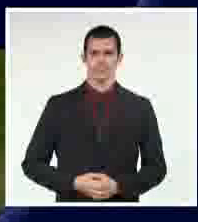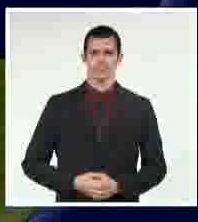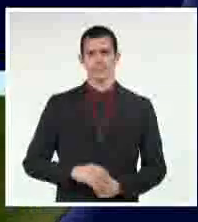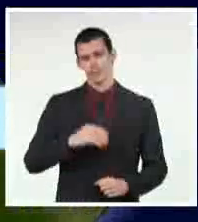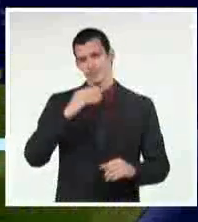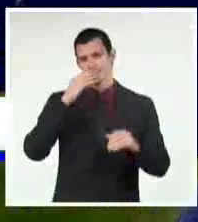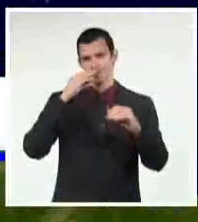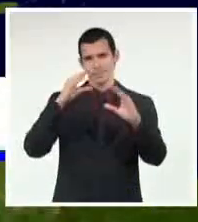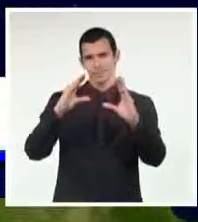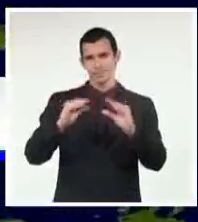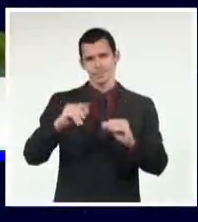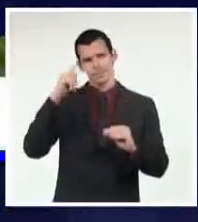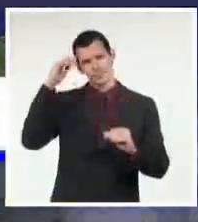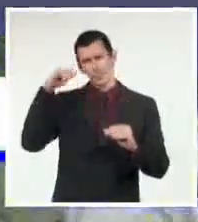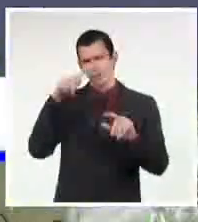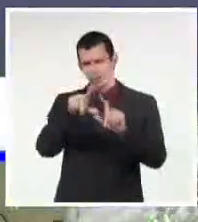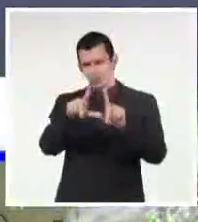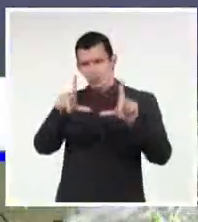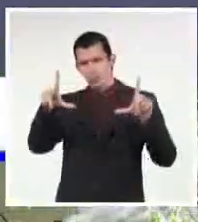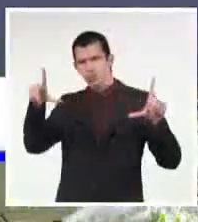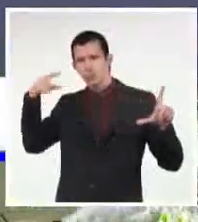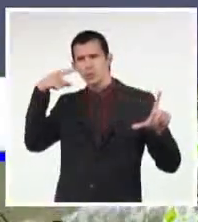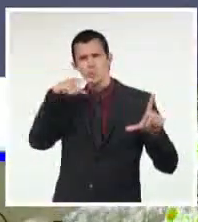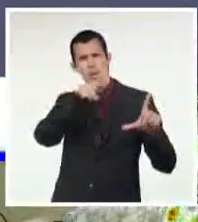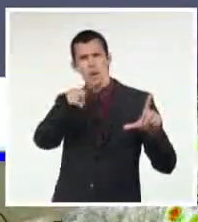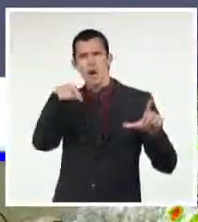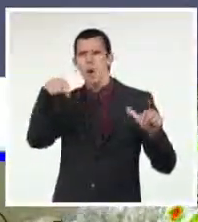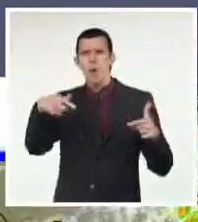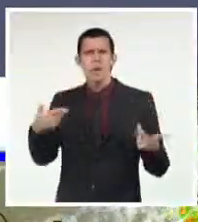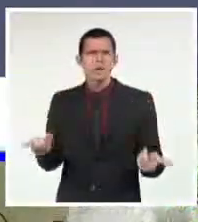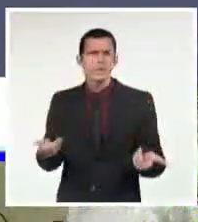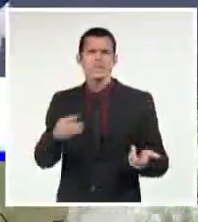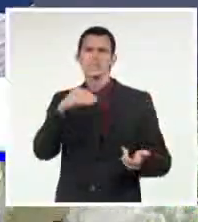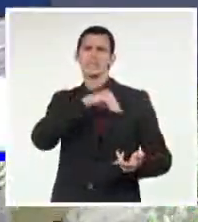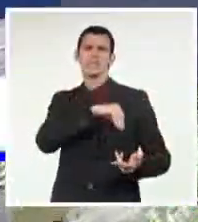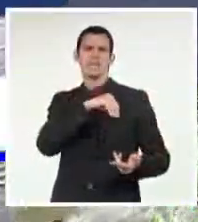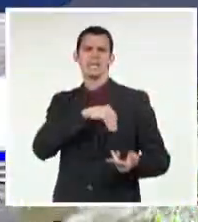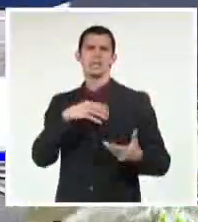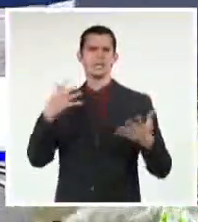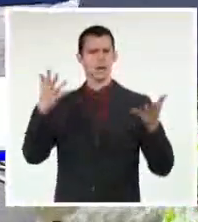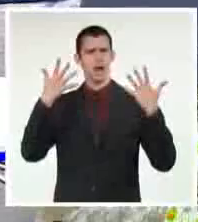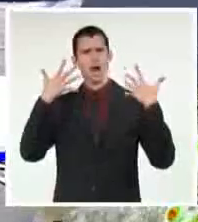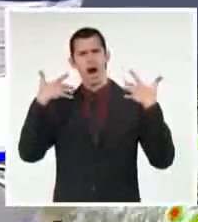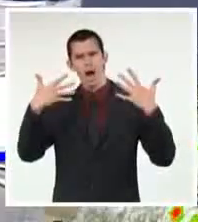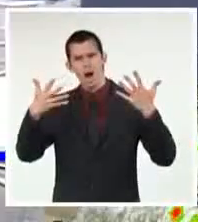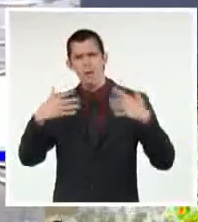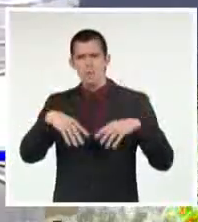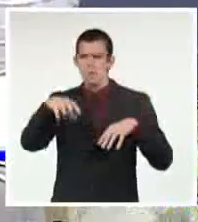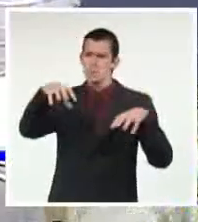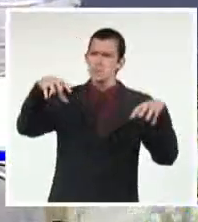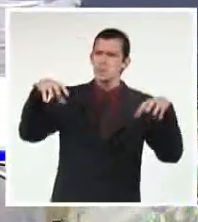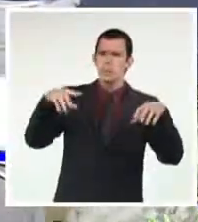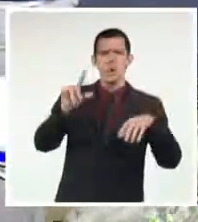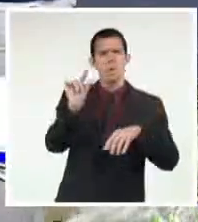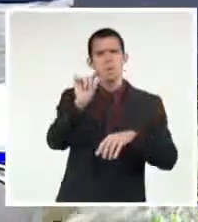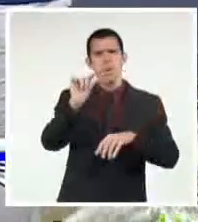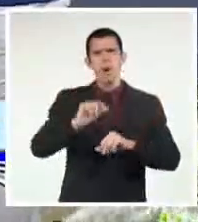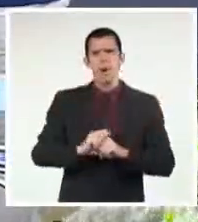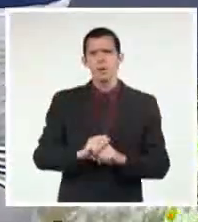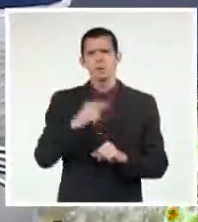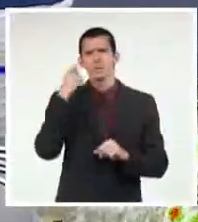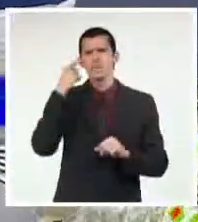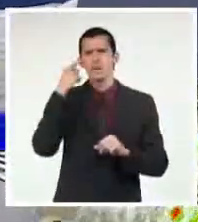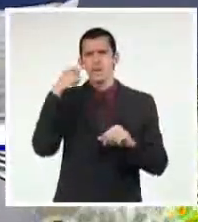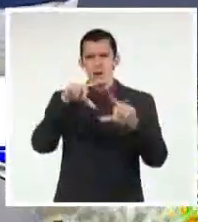Buenas noches, hoy hemos tenido un día cálido con escasas lluvias y se puede apreciar la marcada influencia de las